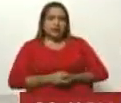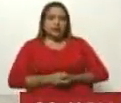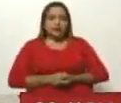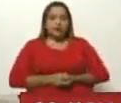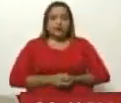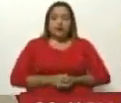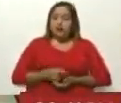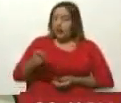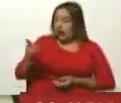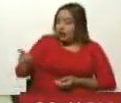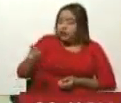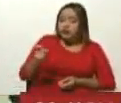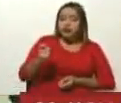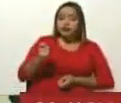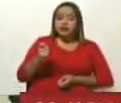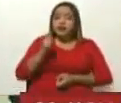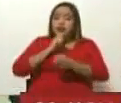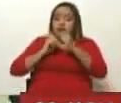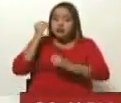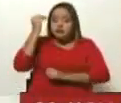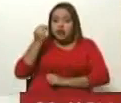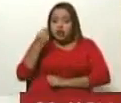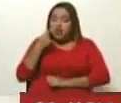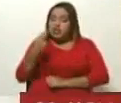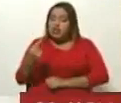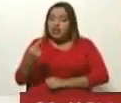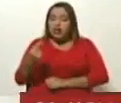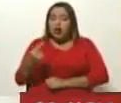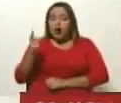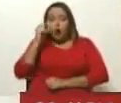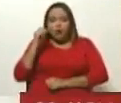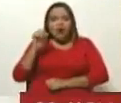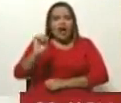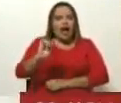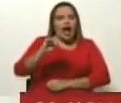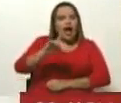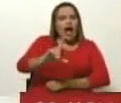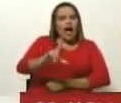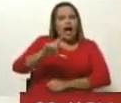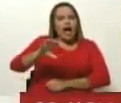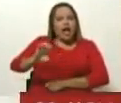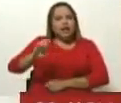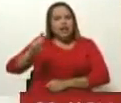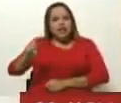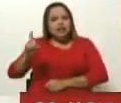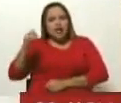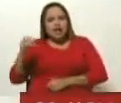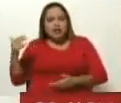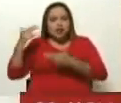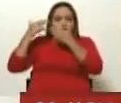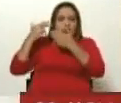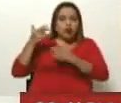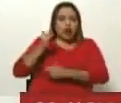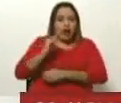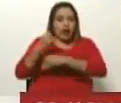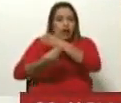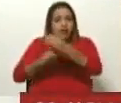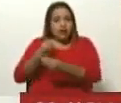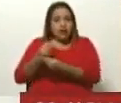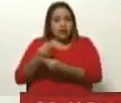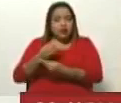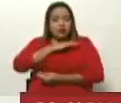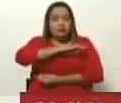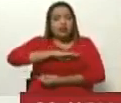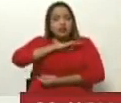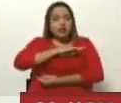Es contradictorio de que, como tú lo decías, que se secuestre a Alex Saab cuando estaba, primero, cumpliendo una